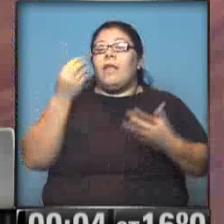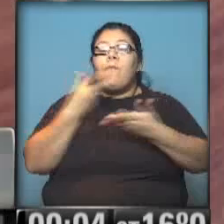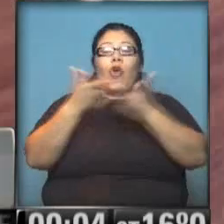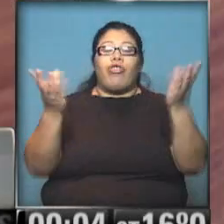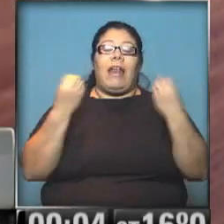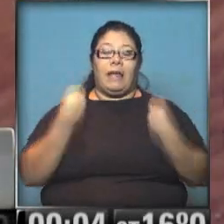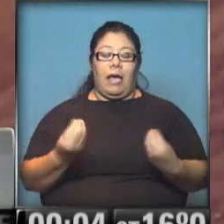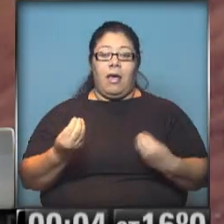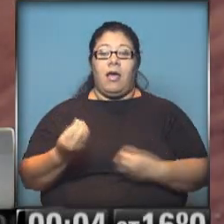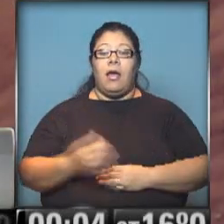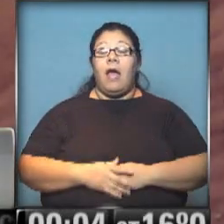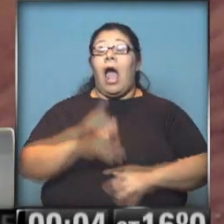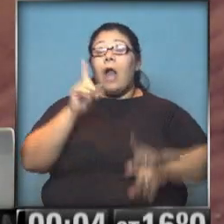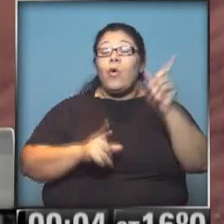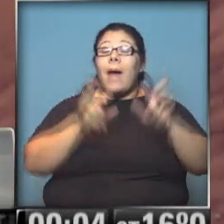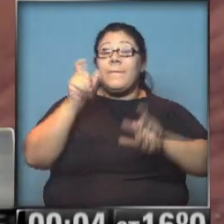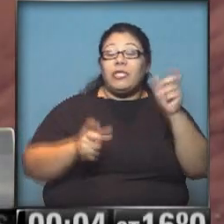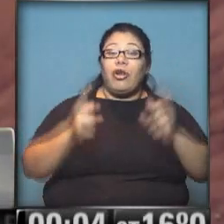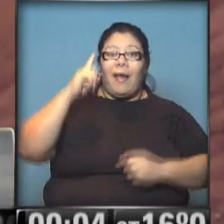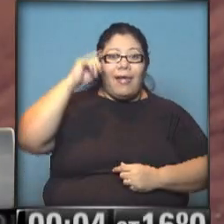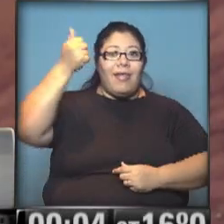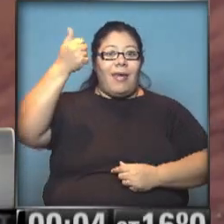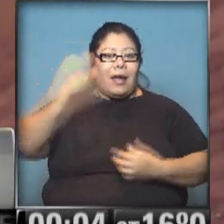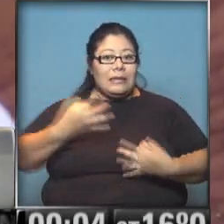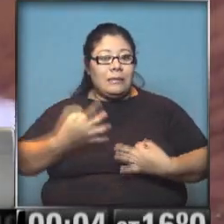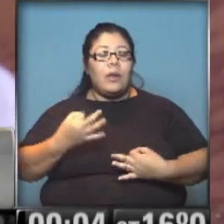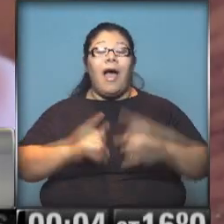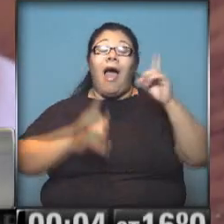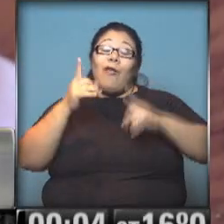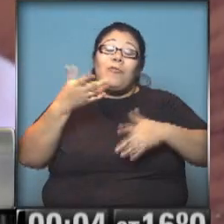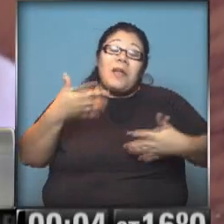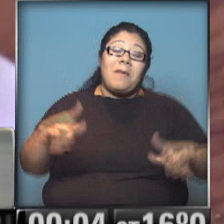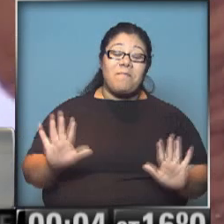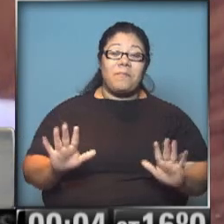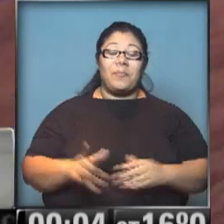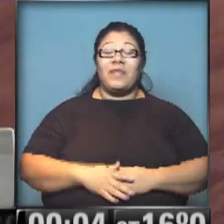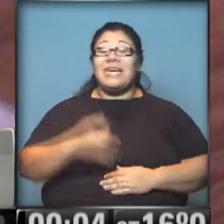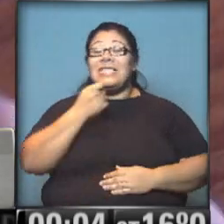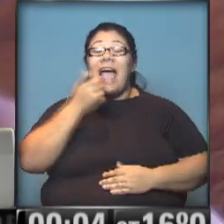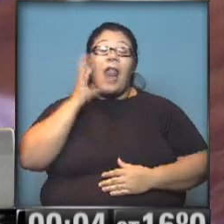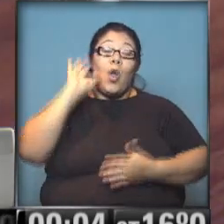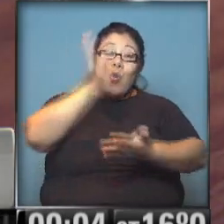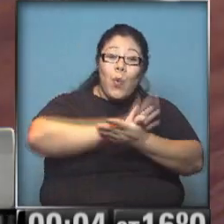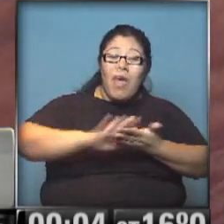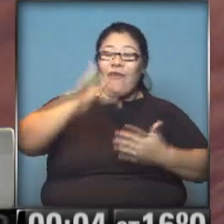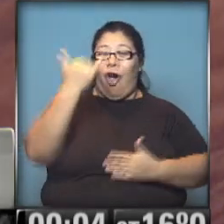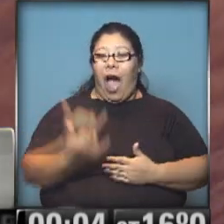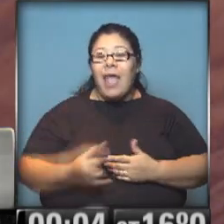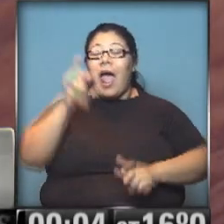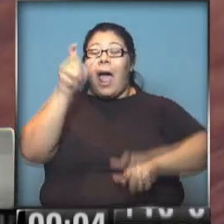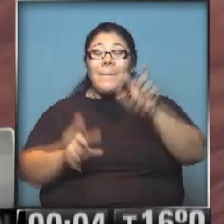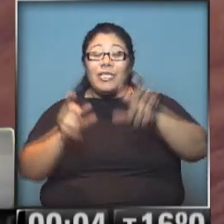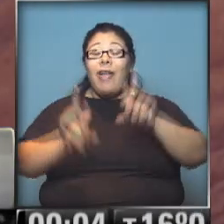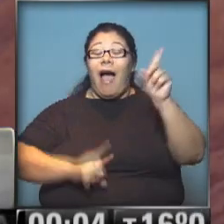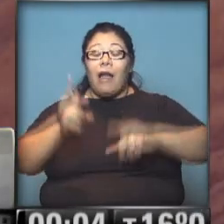hay gente que hace cosas muy elaboradas, con ideas muy ingeniosas, como ya sabemos. Y ya sabemos que cuando aparece una herramienta nueva, la creatividad de algunas personas nos sorprende a